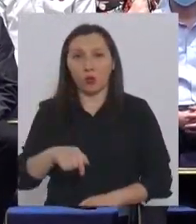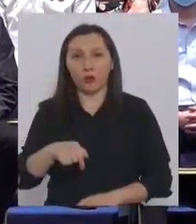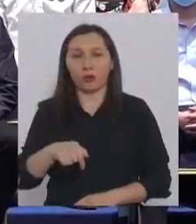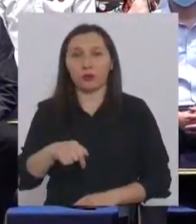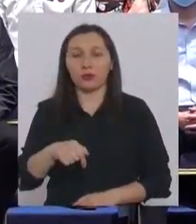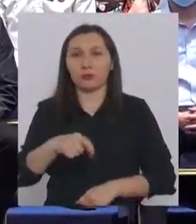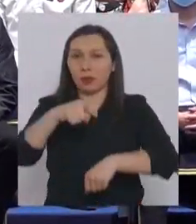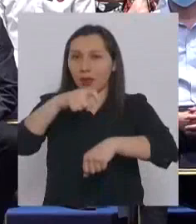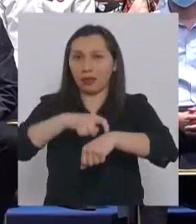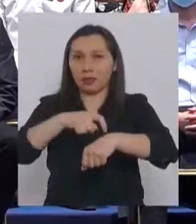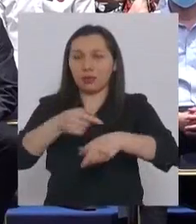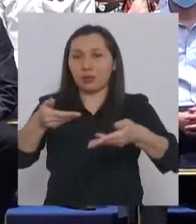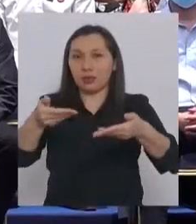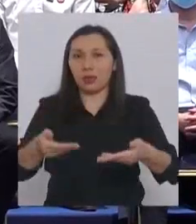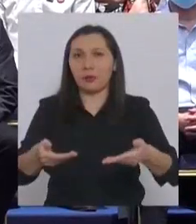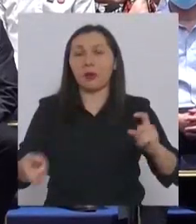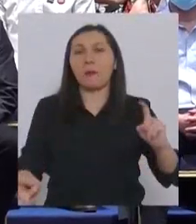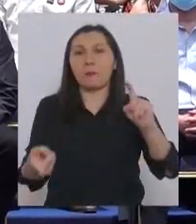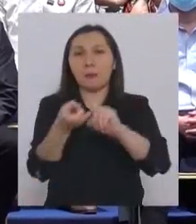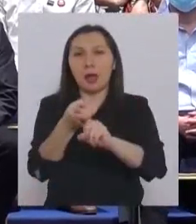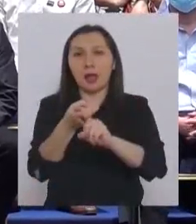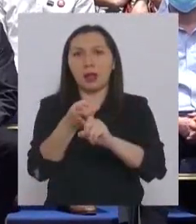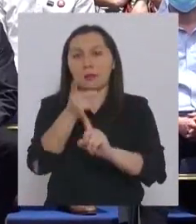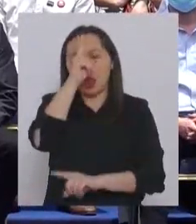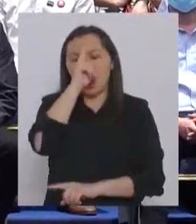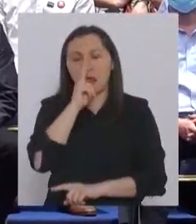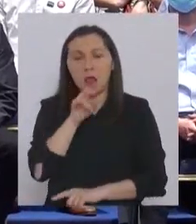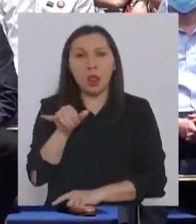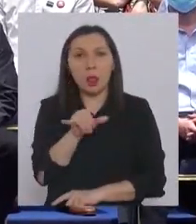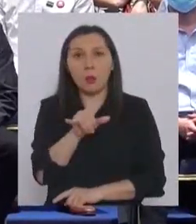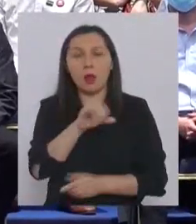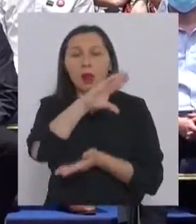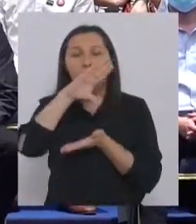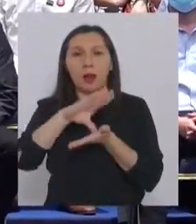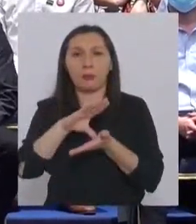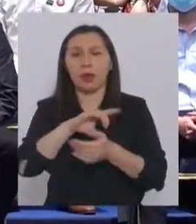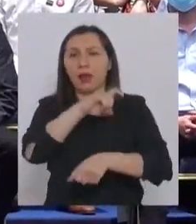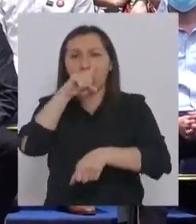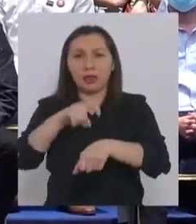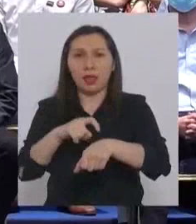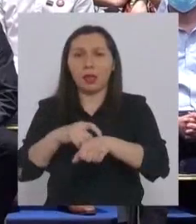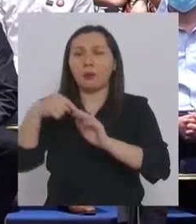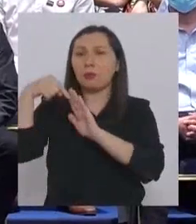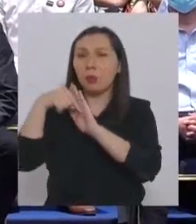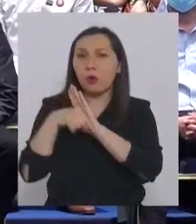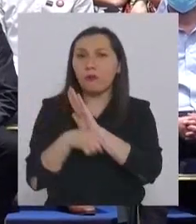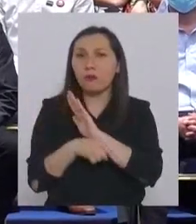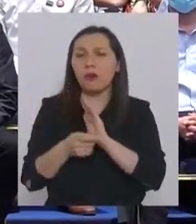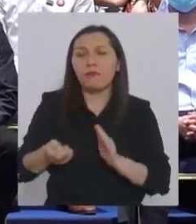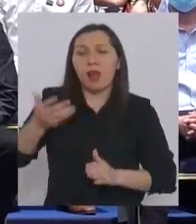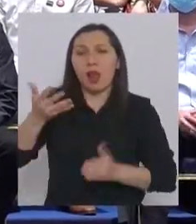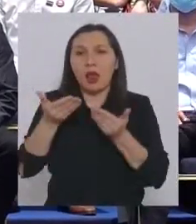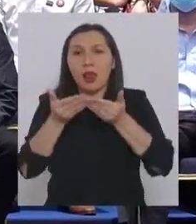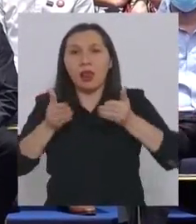llegó el tiempo del matrimonio igualitario en nuestro país. Llegó el tiempo de profundizar en torno al valor de la